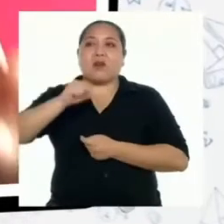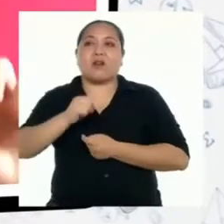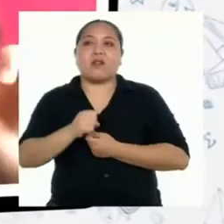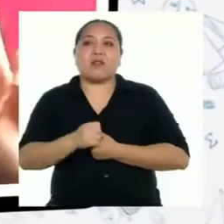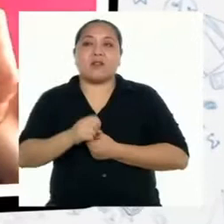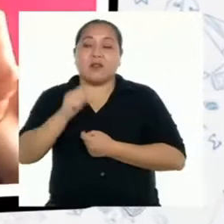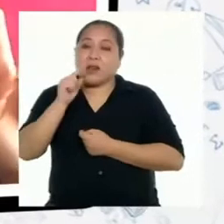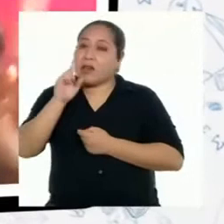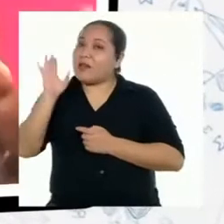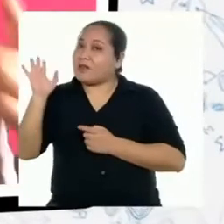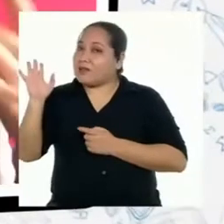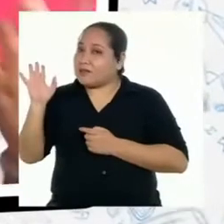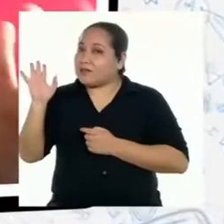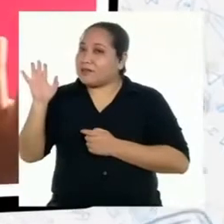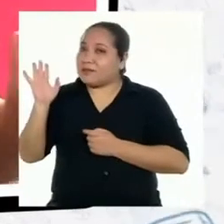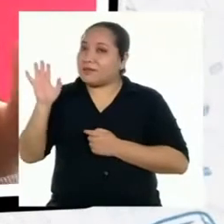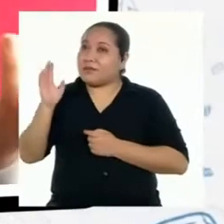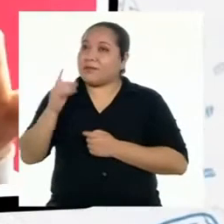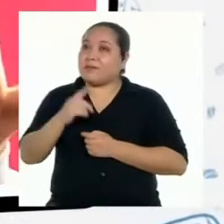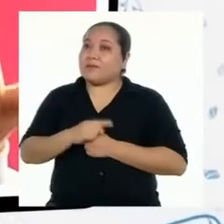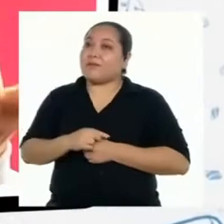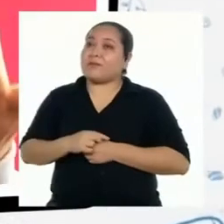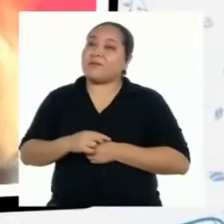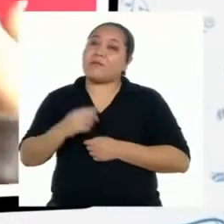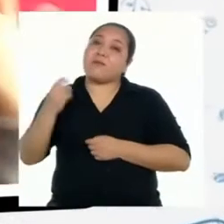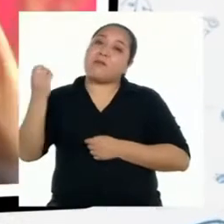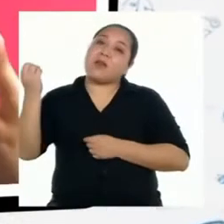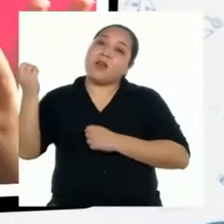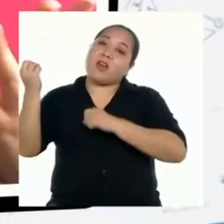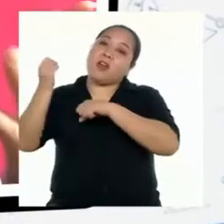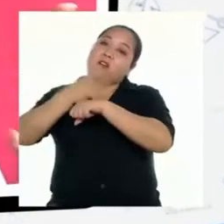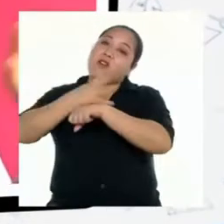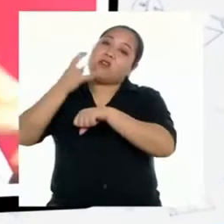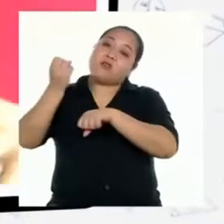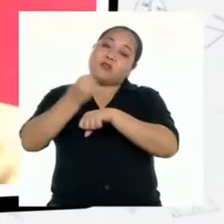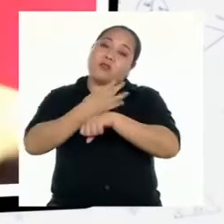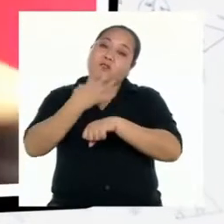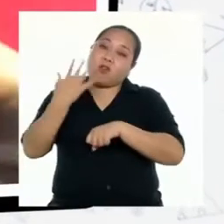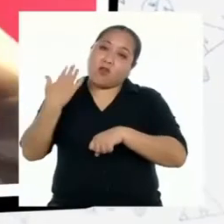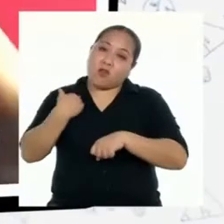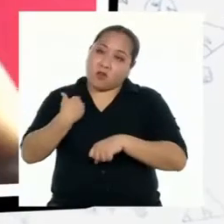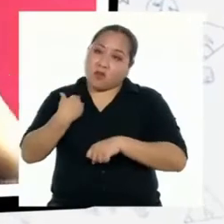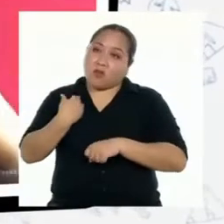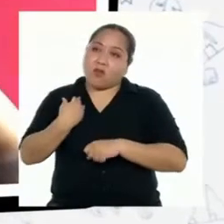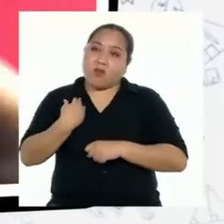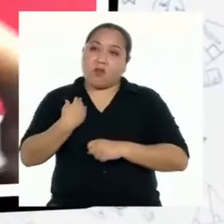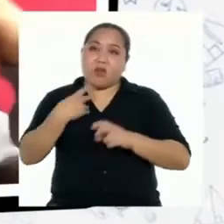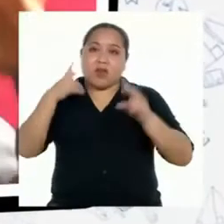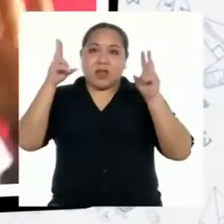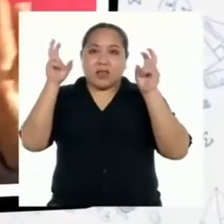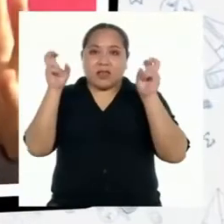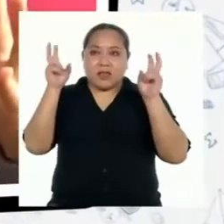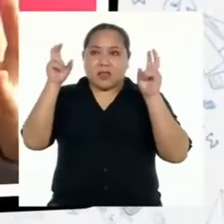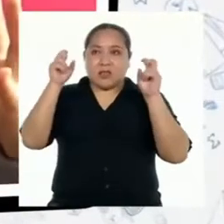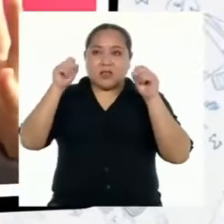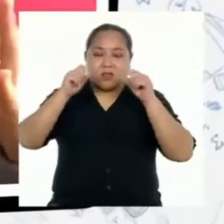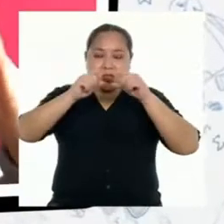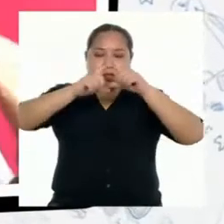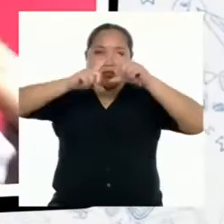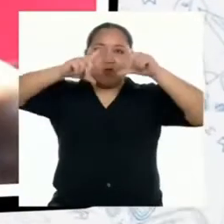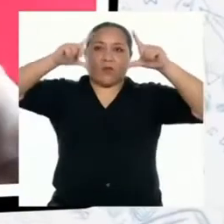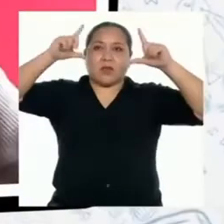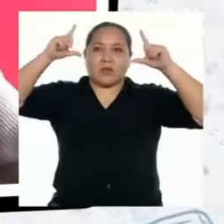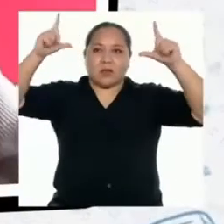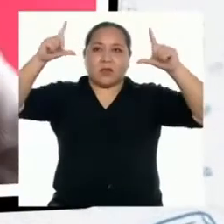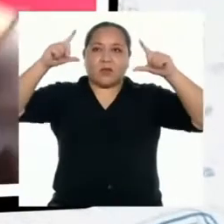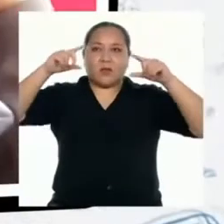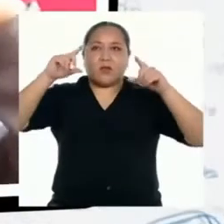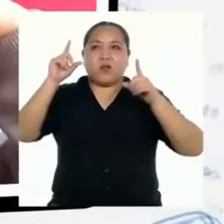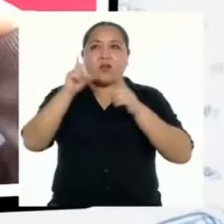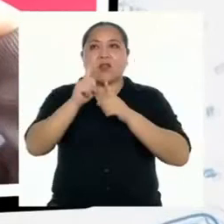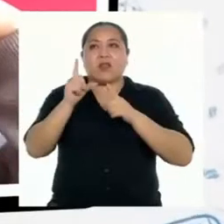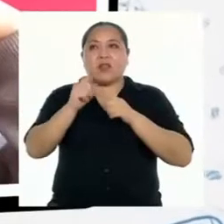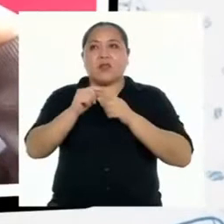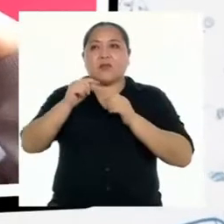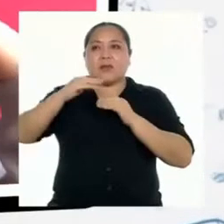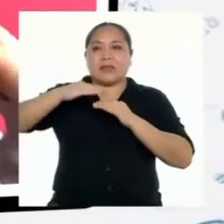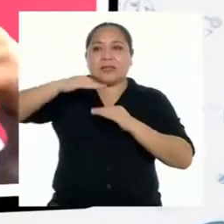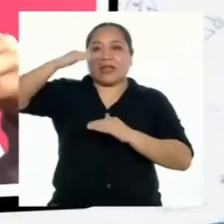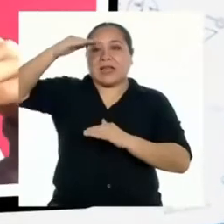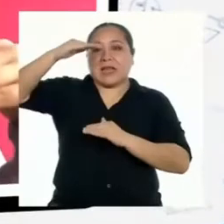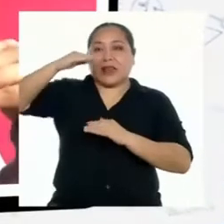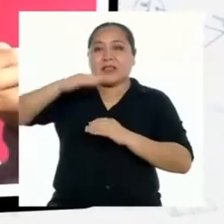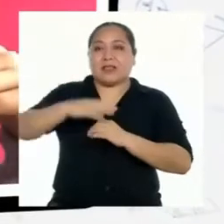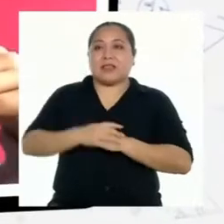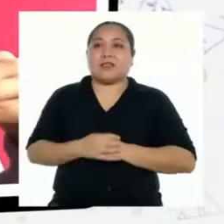Eso sí, me sugirió que haga el título más llamativo, con letras más